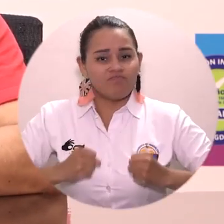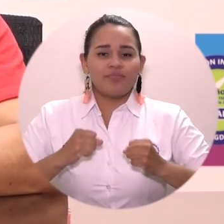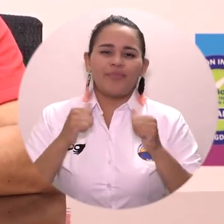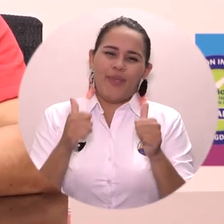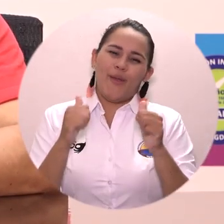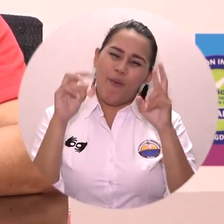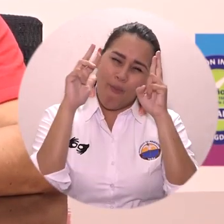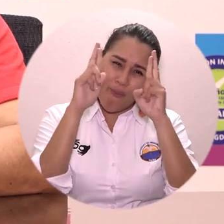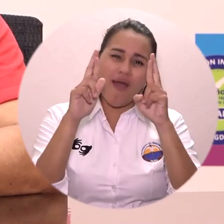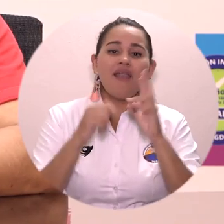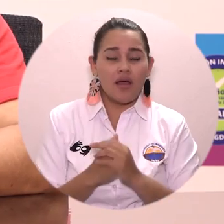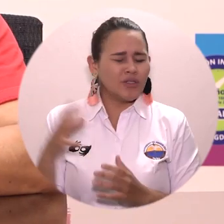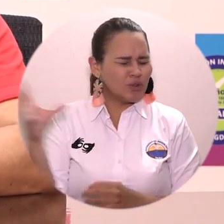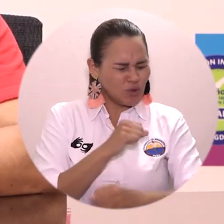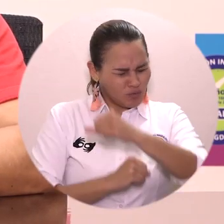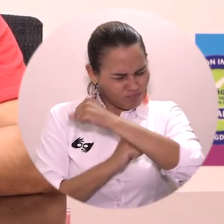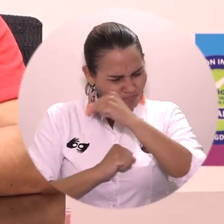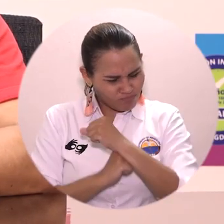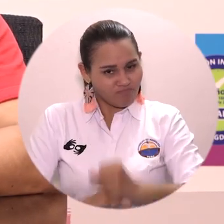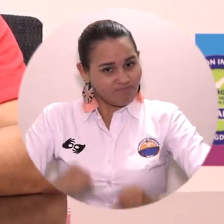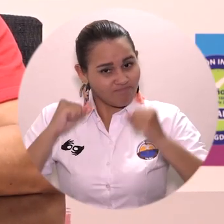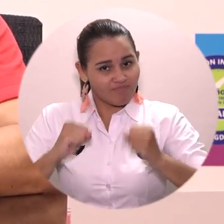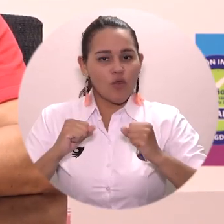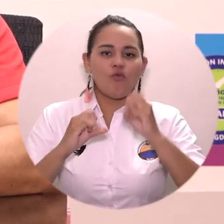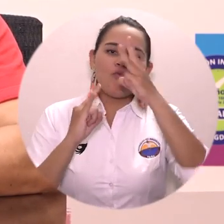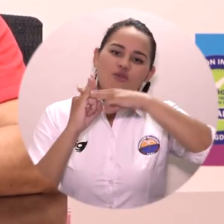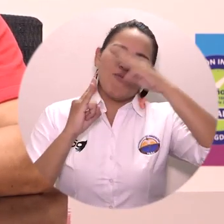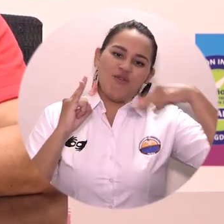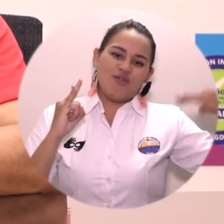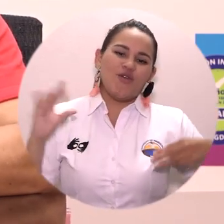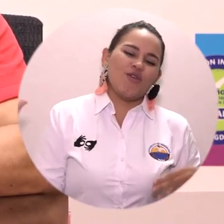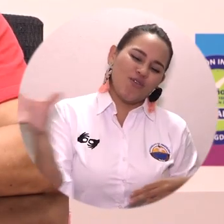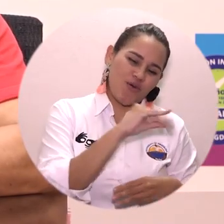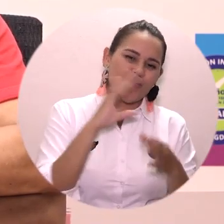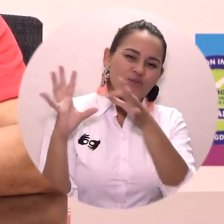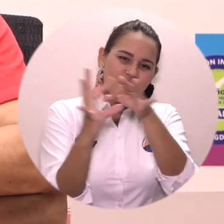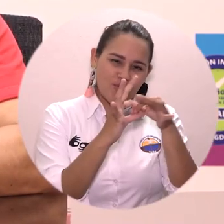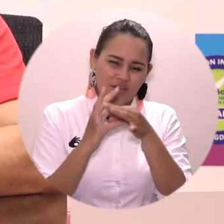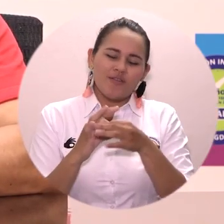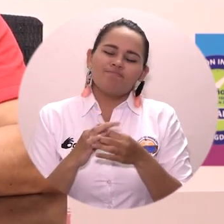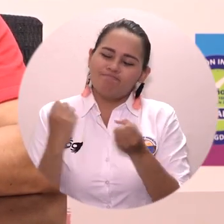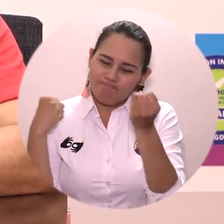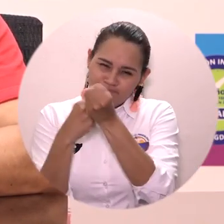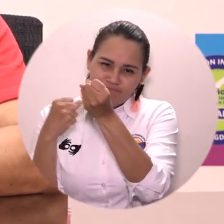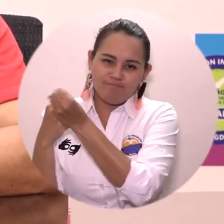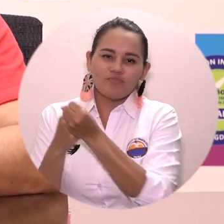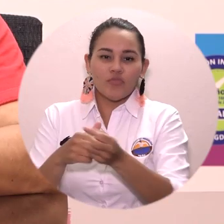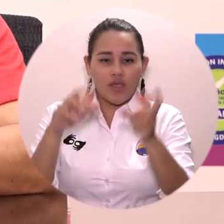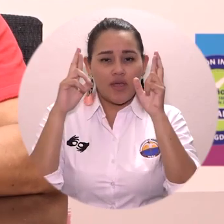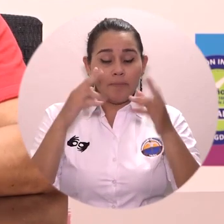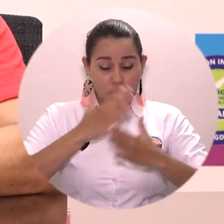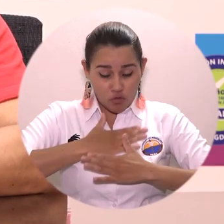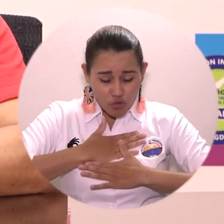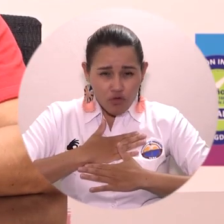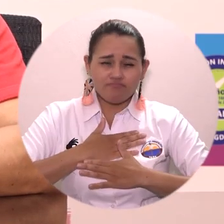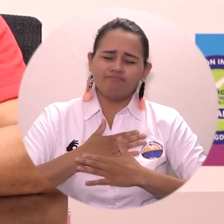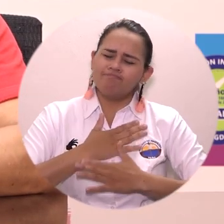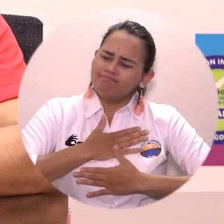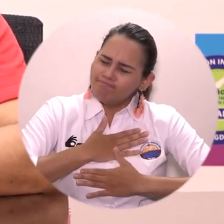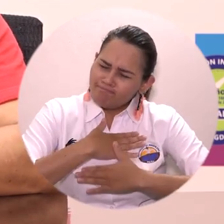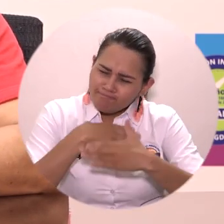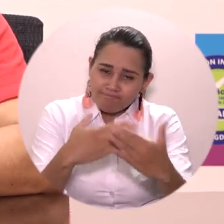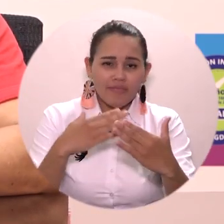las menores consecuencias posibles, pero salir sobre todo fortalecidos como universidad, pero también como sociedad. Mi mensaje